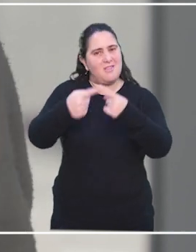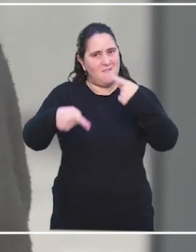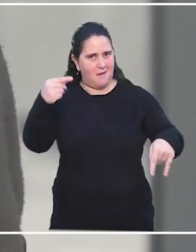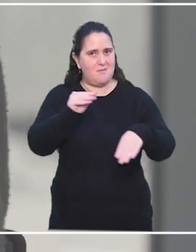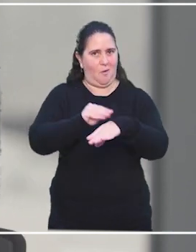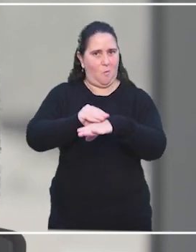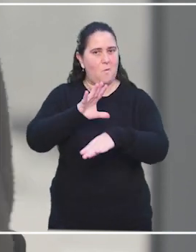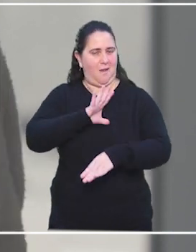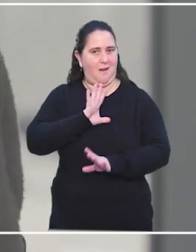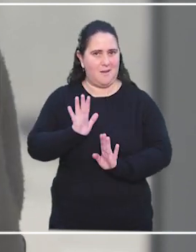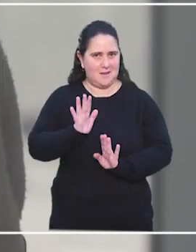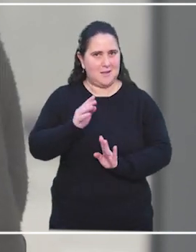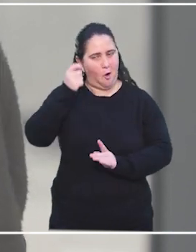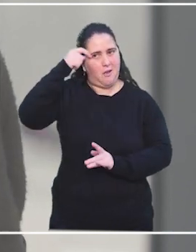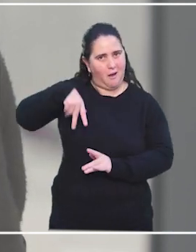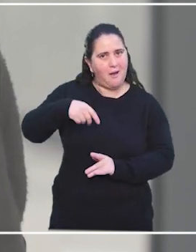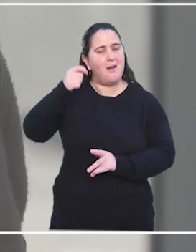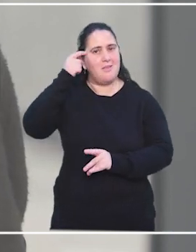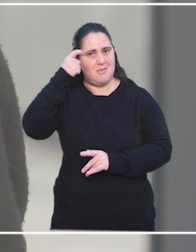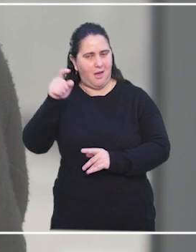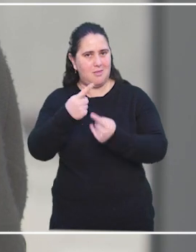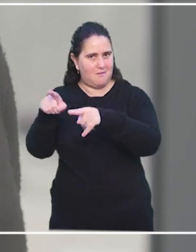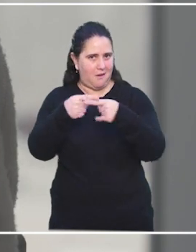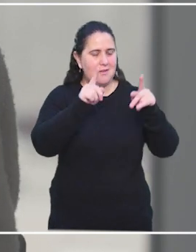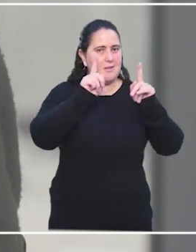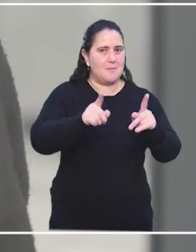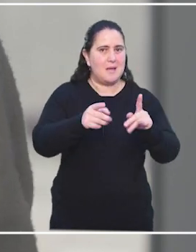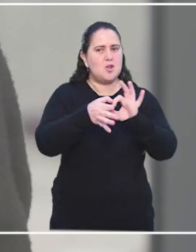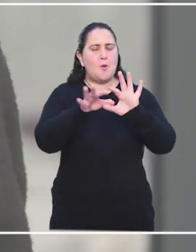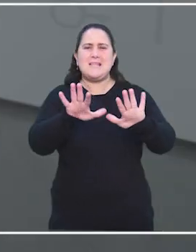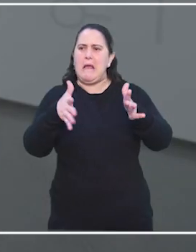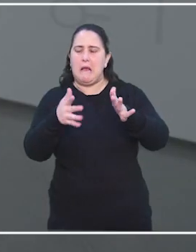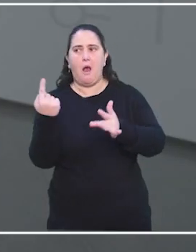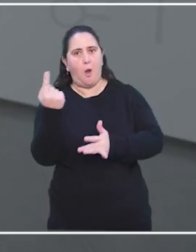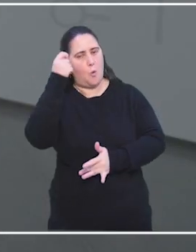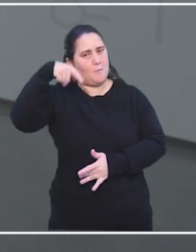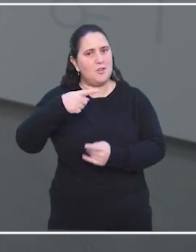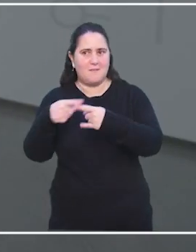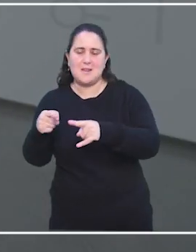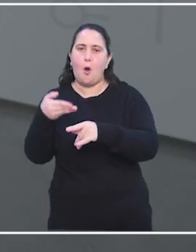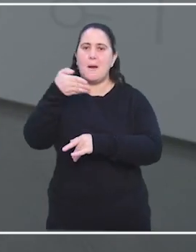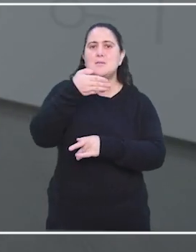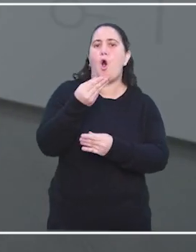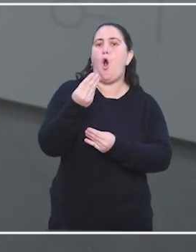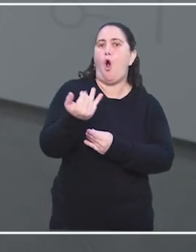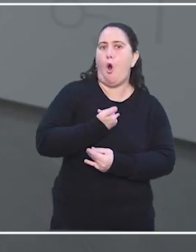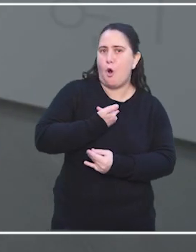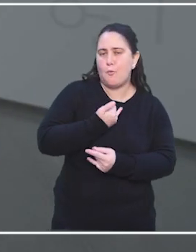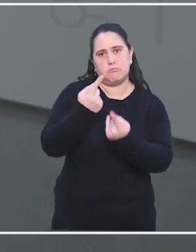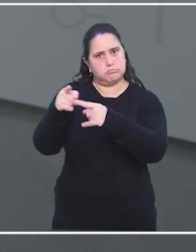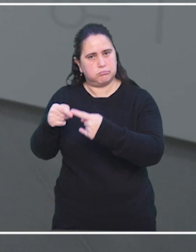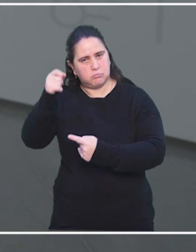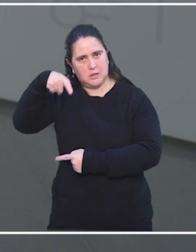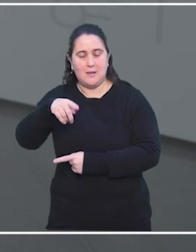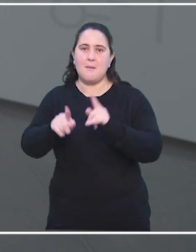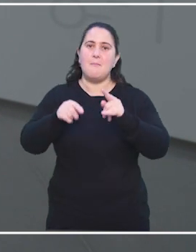culturas y diferentes ideas de qué es la democracia y cómo expresarlo y cómo participar en ello en